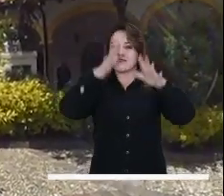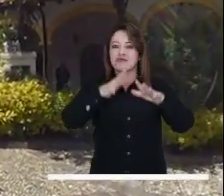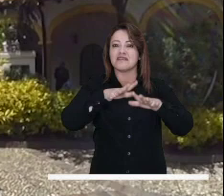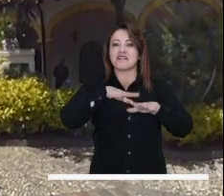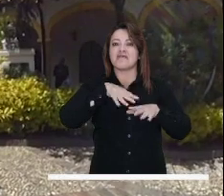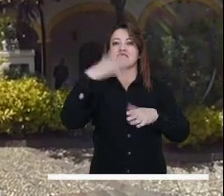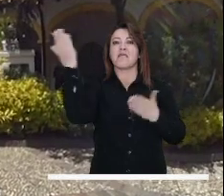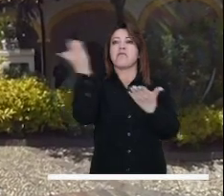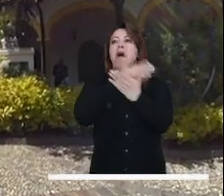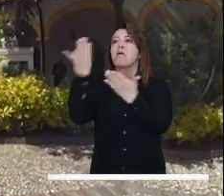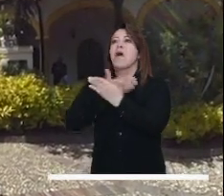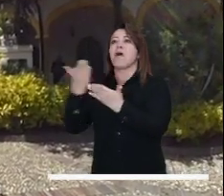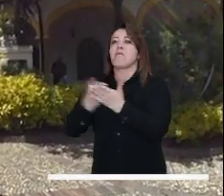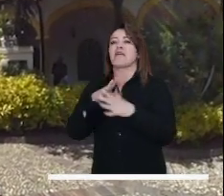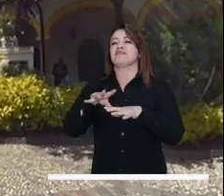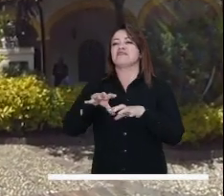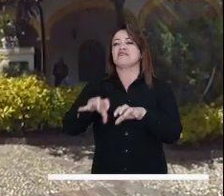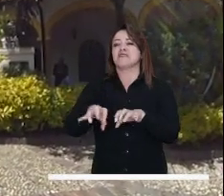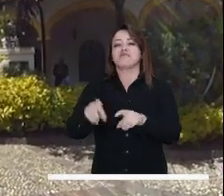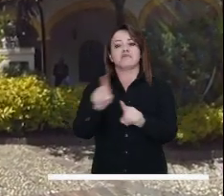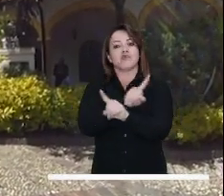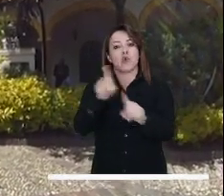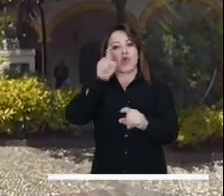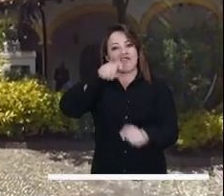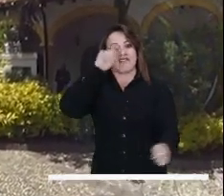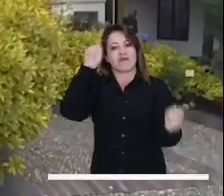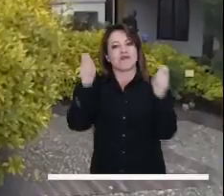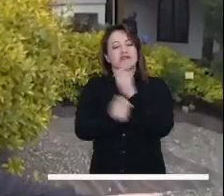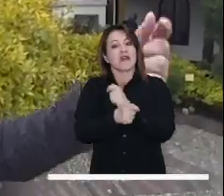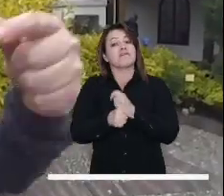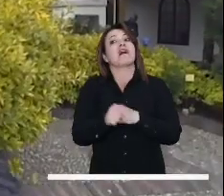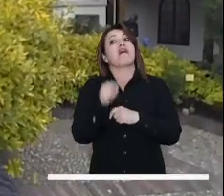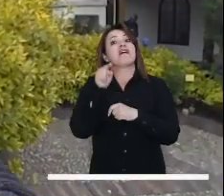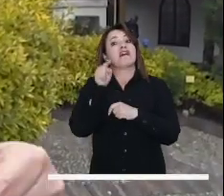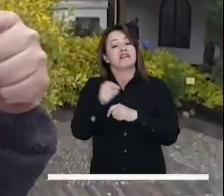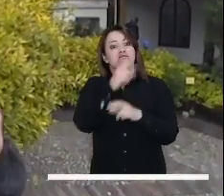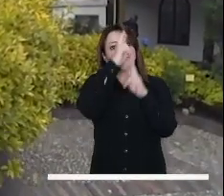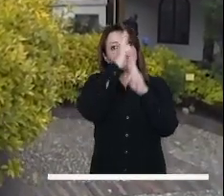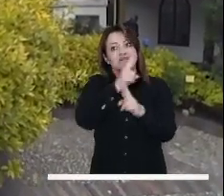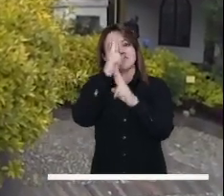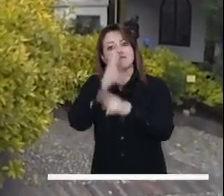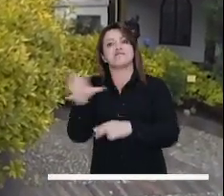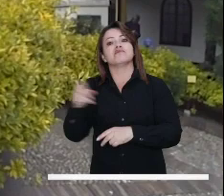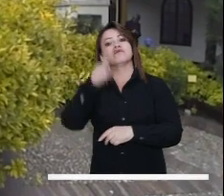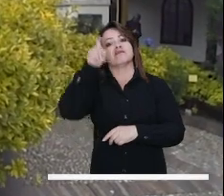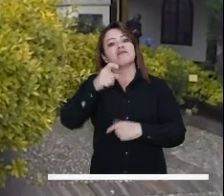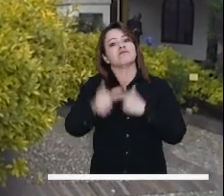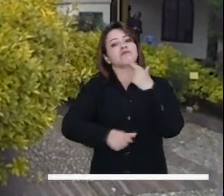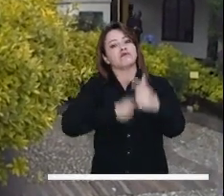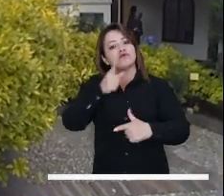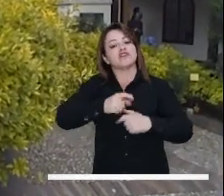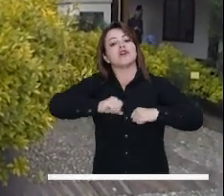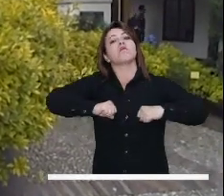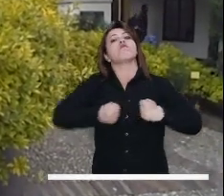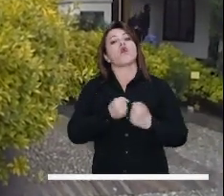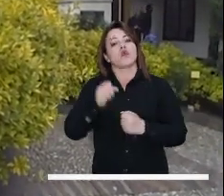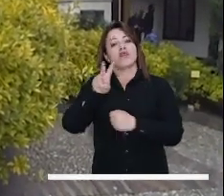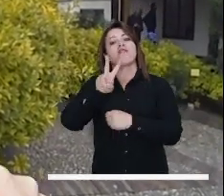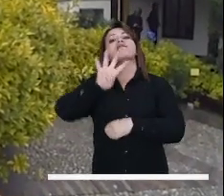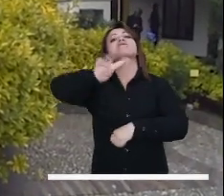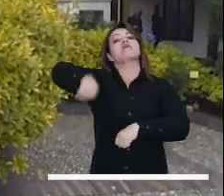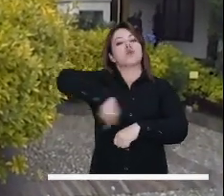esculturas de esta ciudad estén deterioradas? Y ahí, en esa apuesta, tenemos que luchar